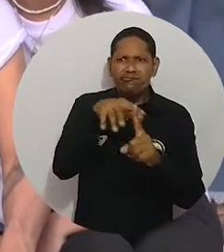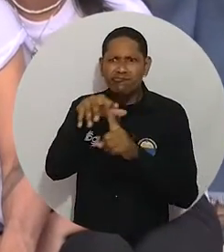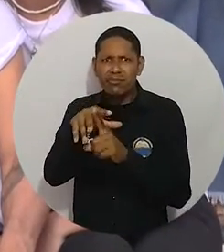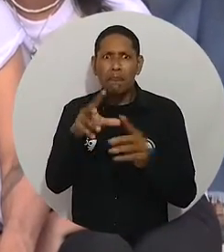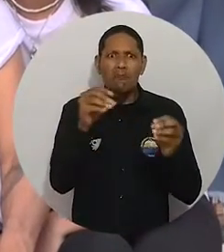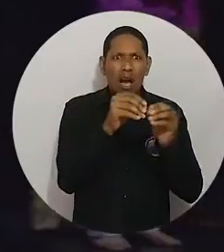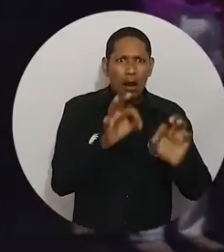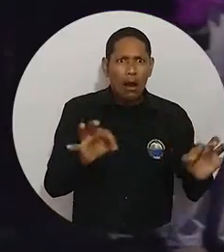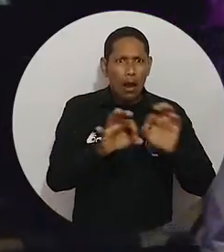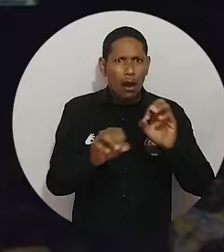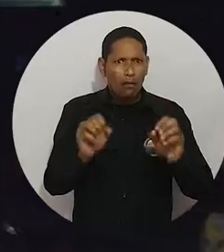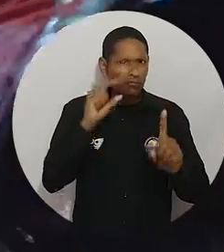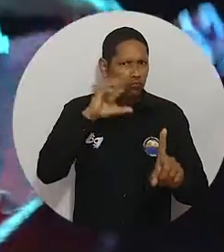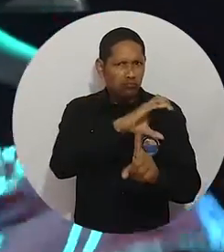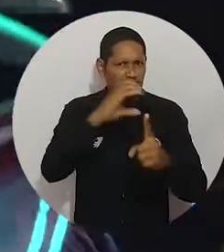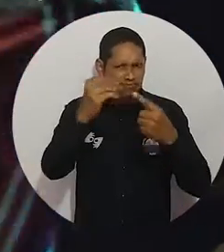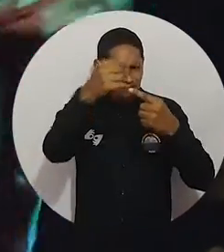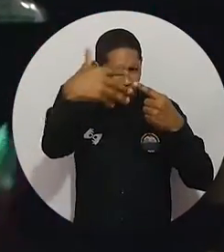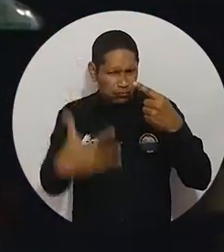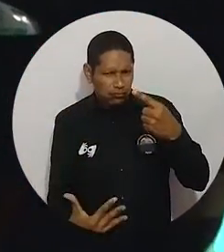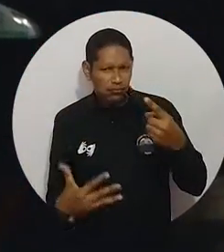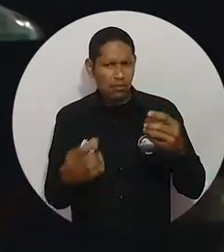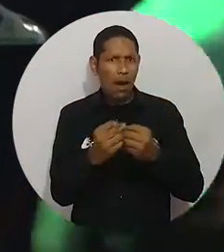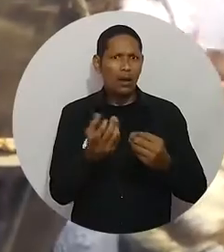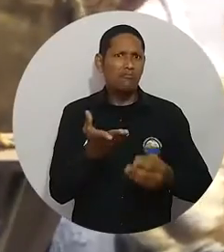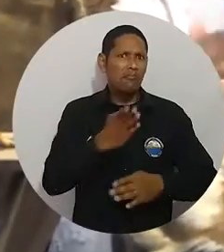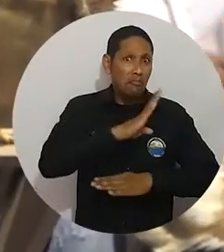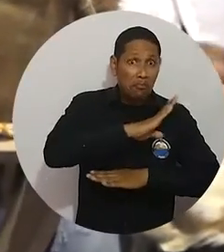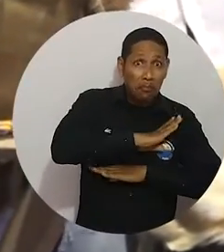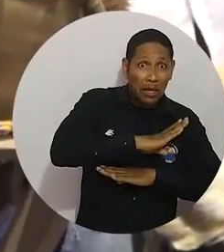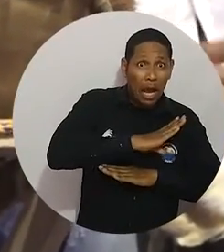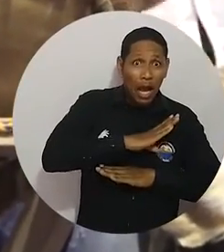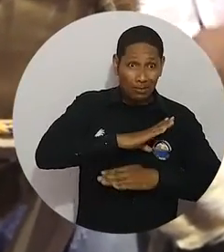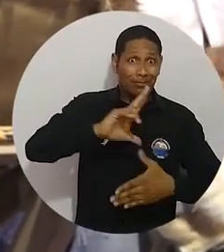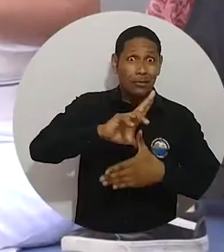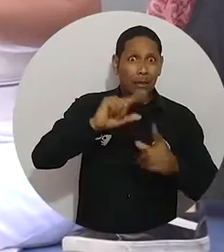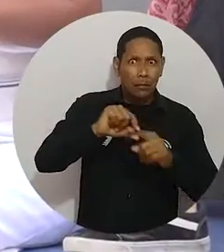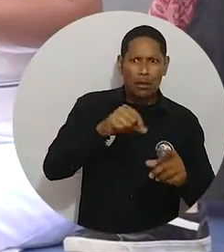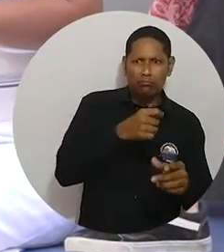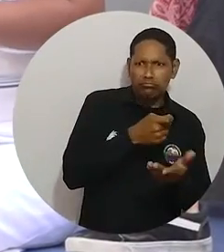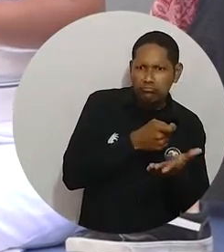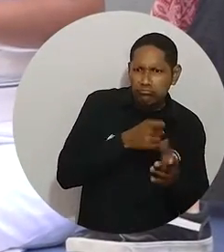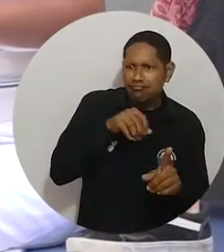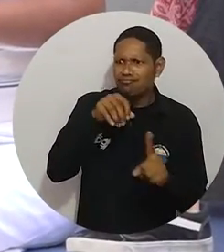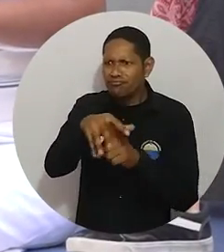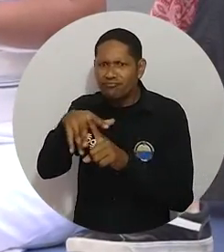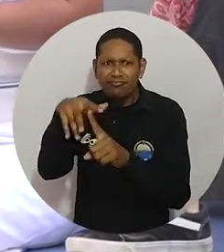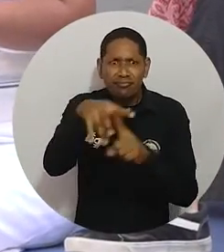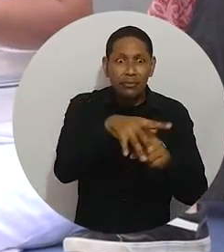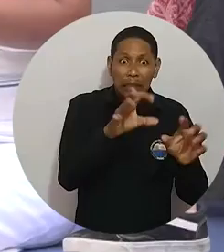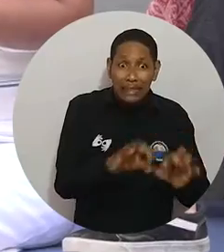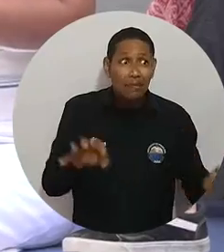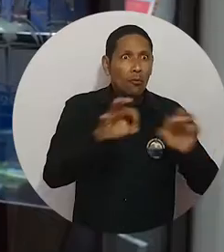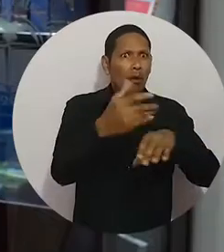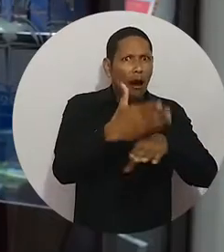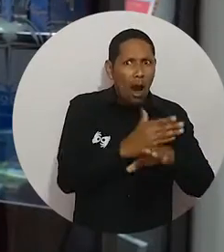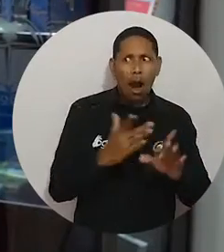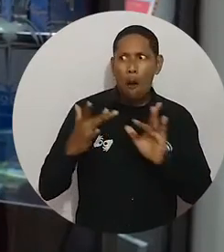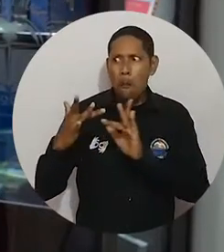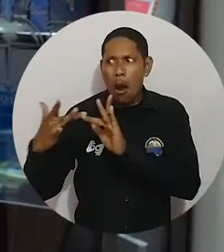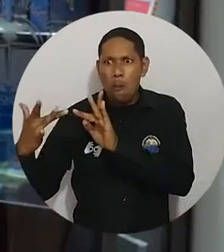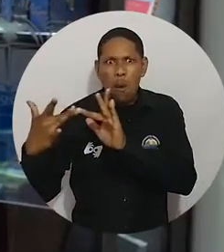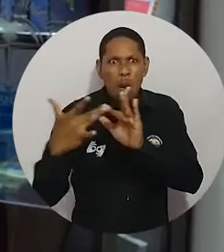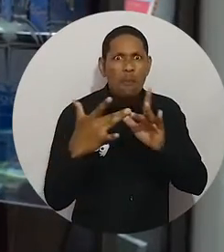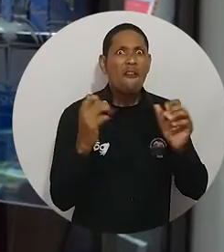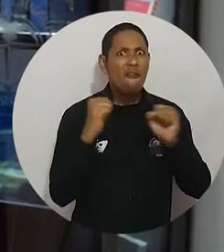desde una perspectiva más intercultural, incidir en las instituciones de básica media a nivel latinoamericano, fortalecer los